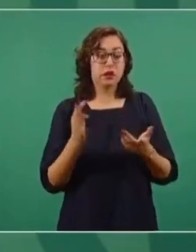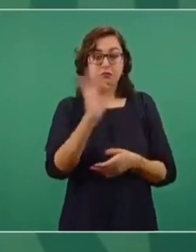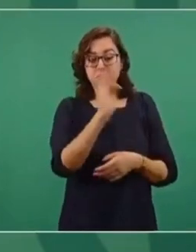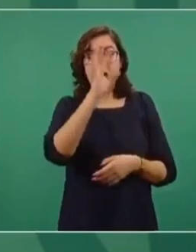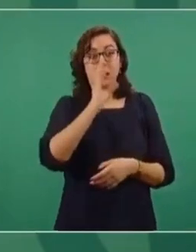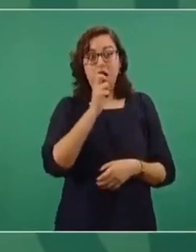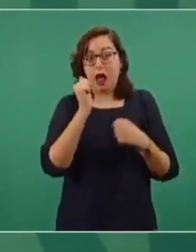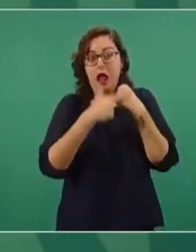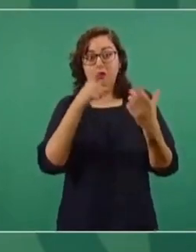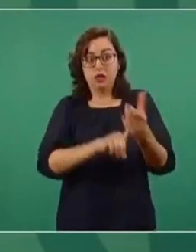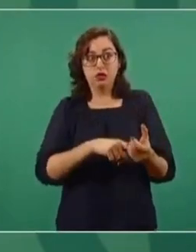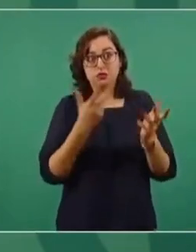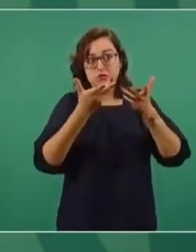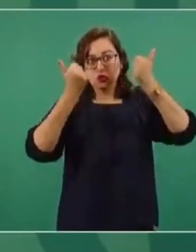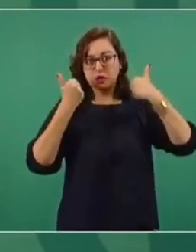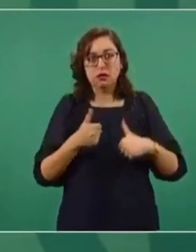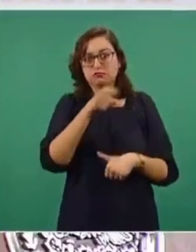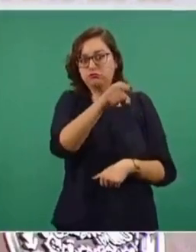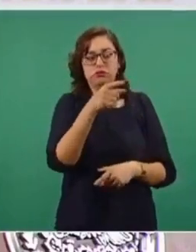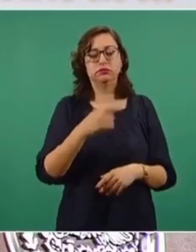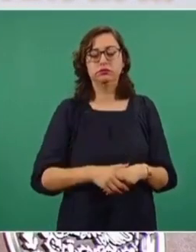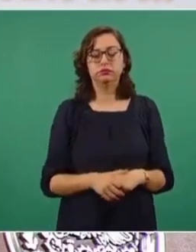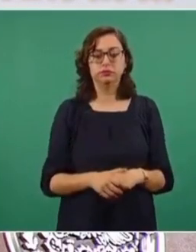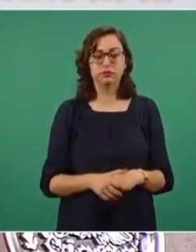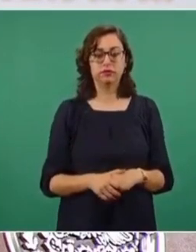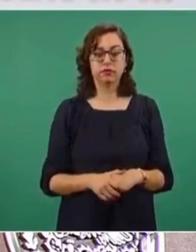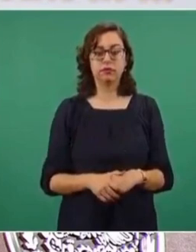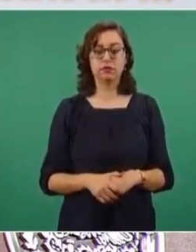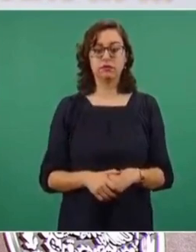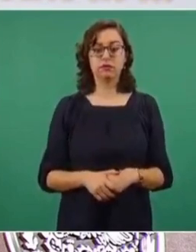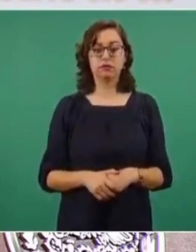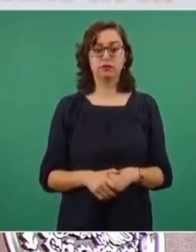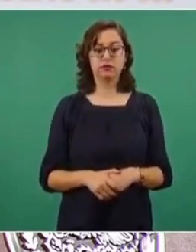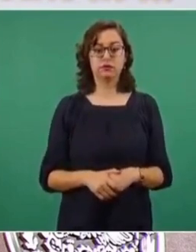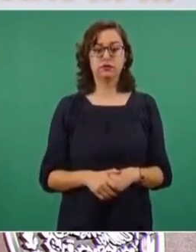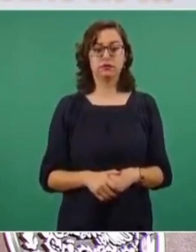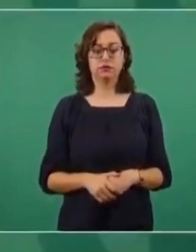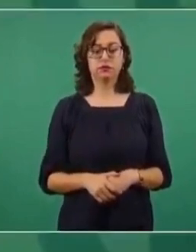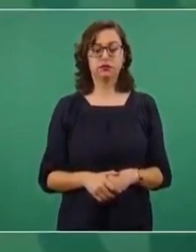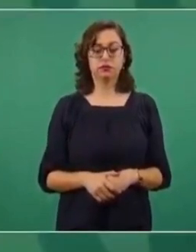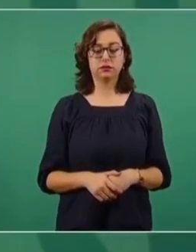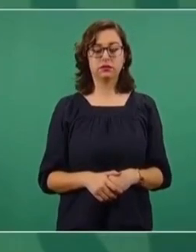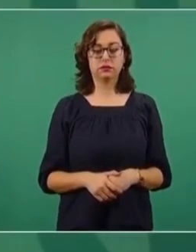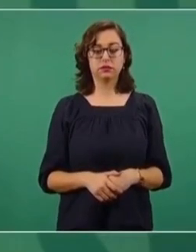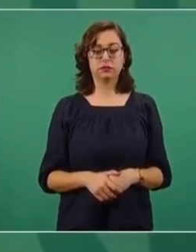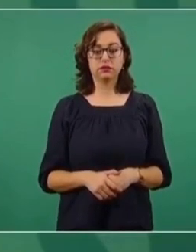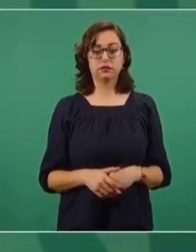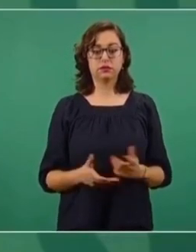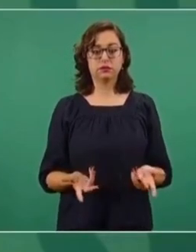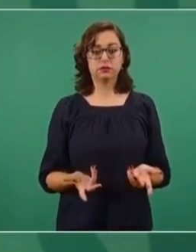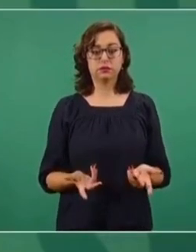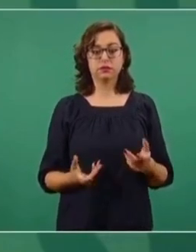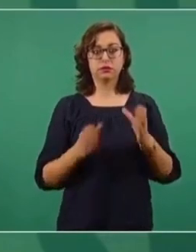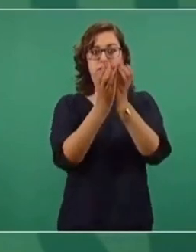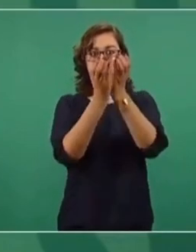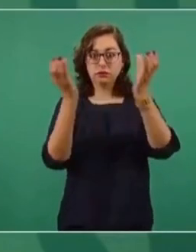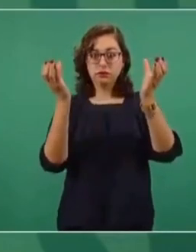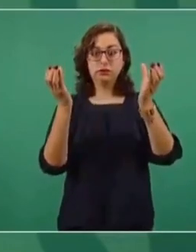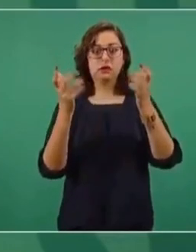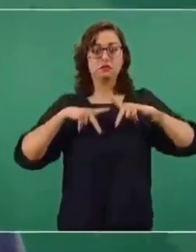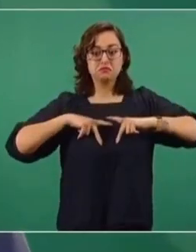estructural, con la debilidad, fragilidad de la trave,